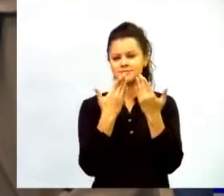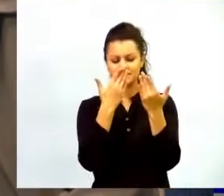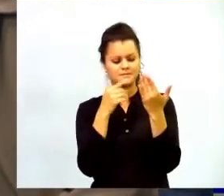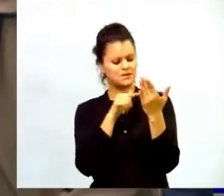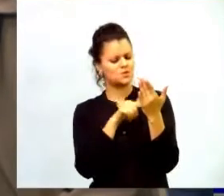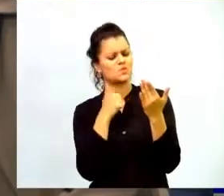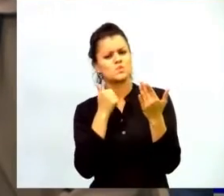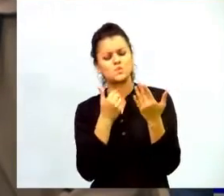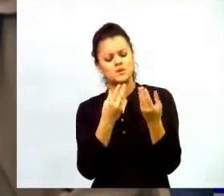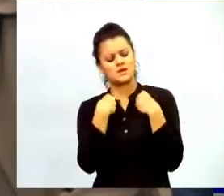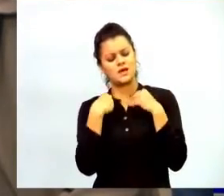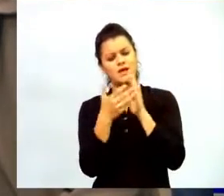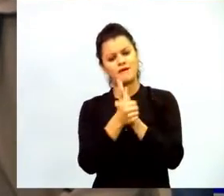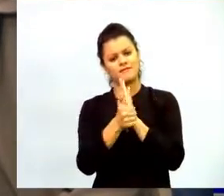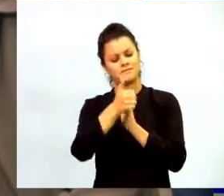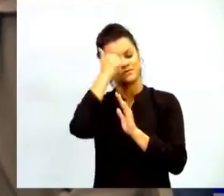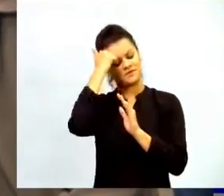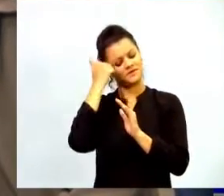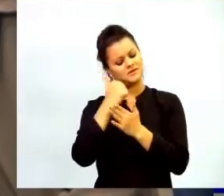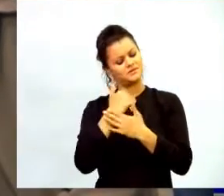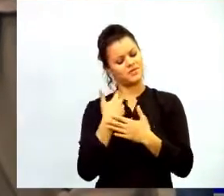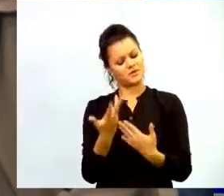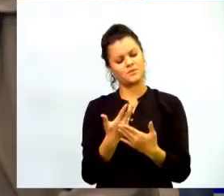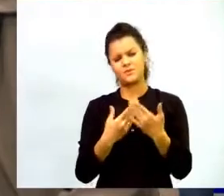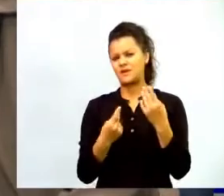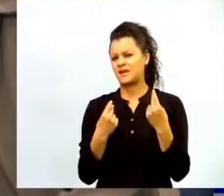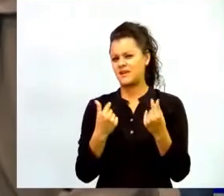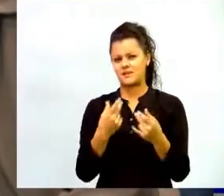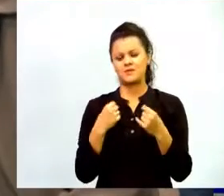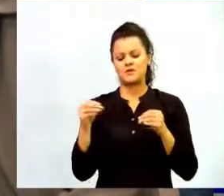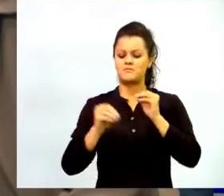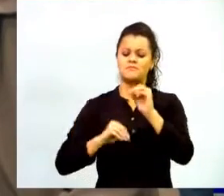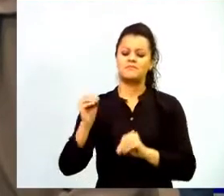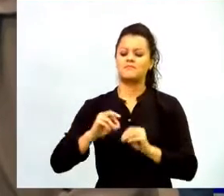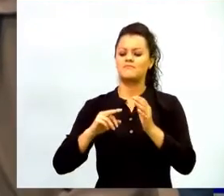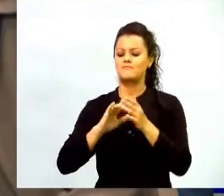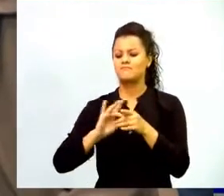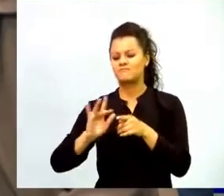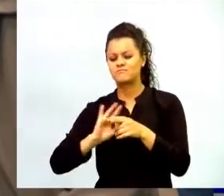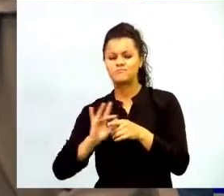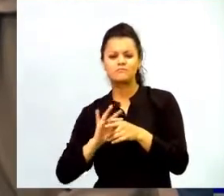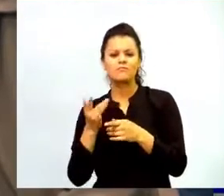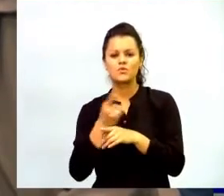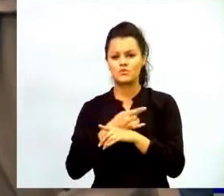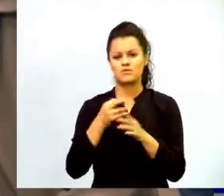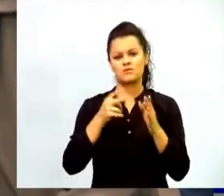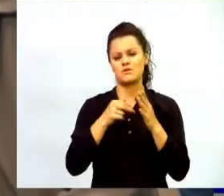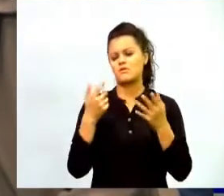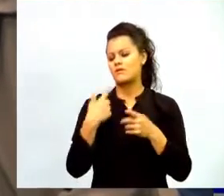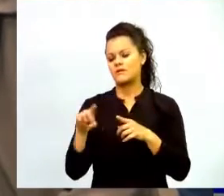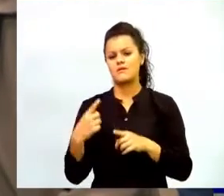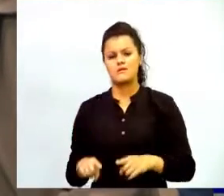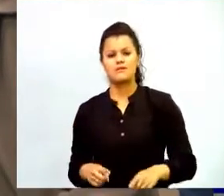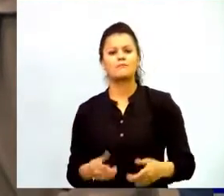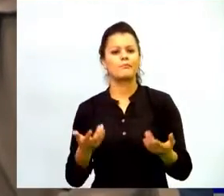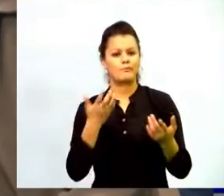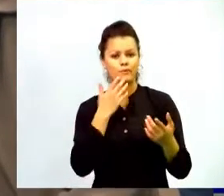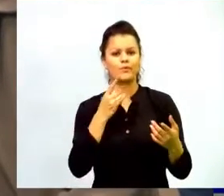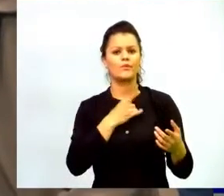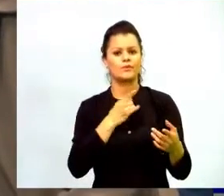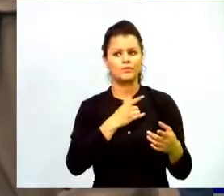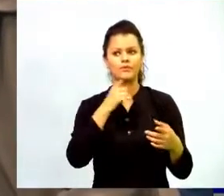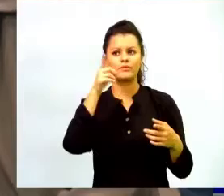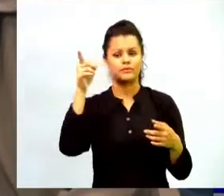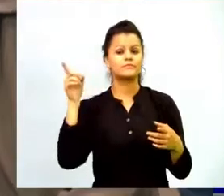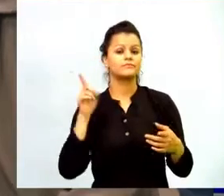docente a poder rápidamente implementar en forma creativa el uso de todas estas tecnologías entonces yo invitaría como las universidades a